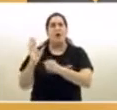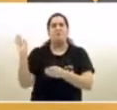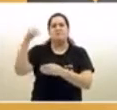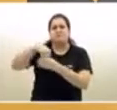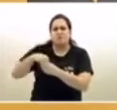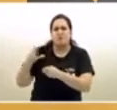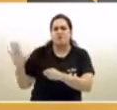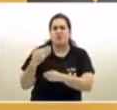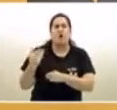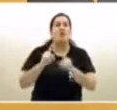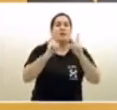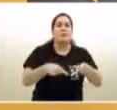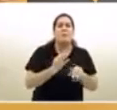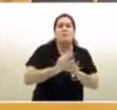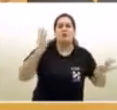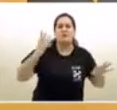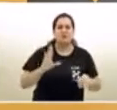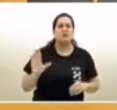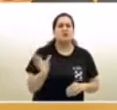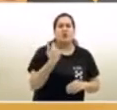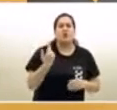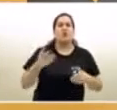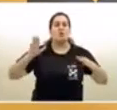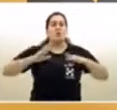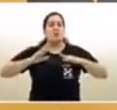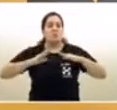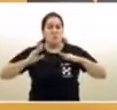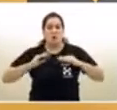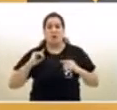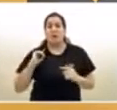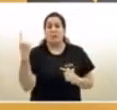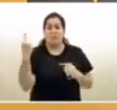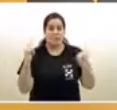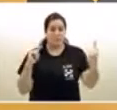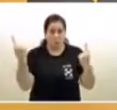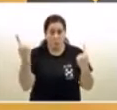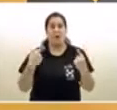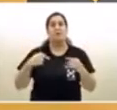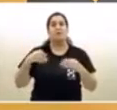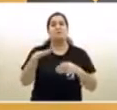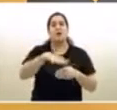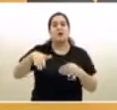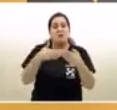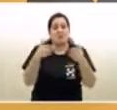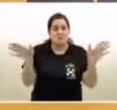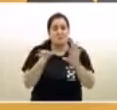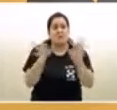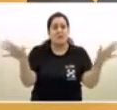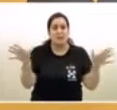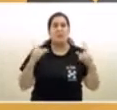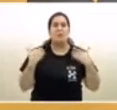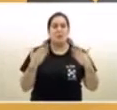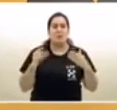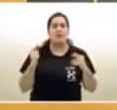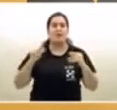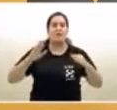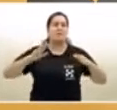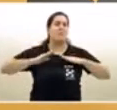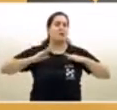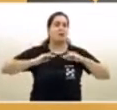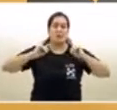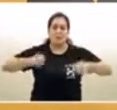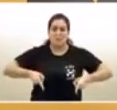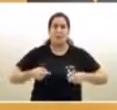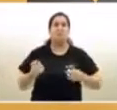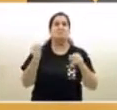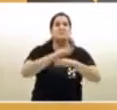profesionales, están habilitados los deportes al aire libre individuales, la gente puede hacer ejercicio y los chicos pueden salir todos